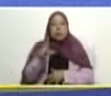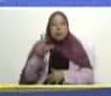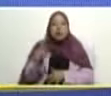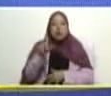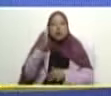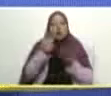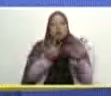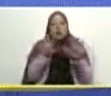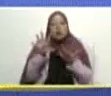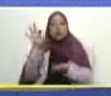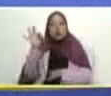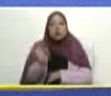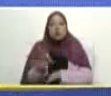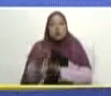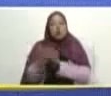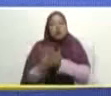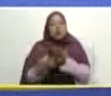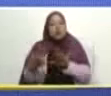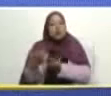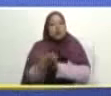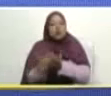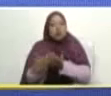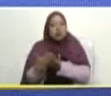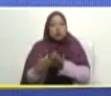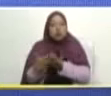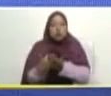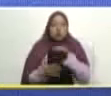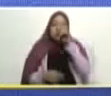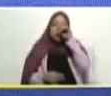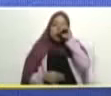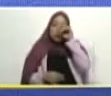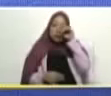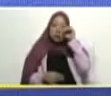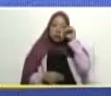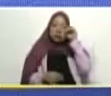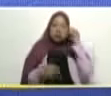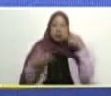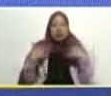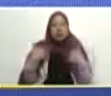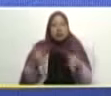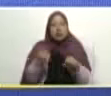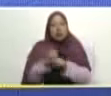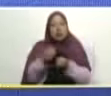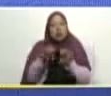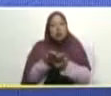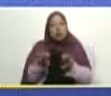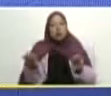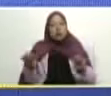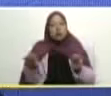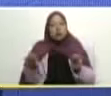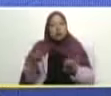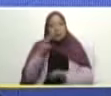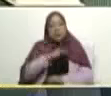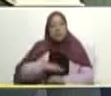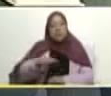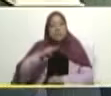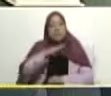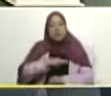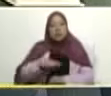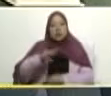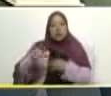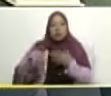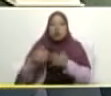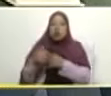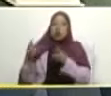% atendido y solucionado con las bricomiles salud educación y con las grandes misiones de